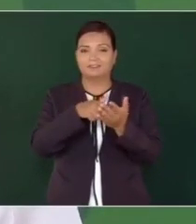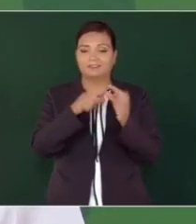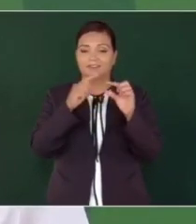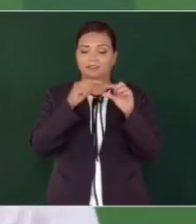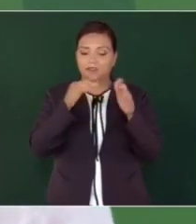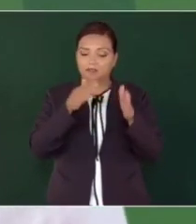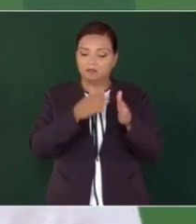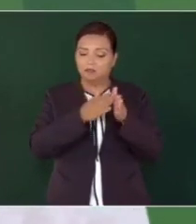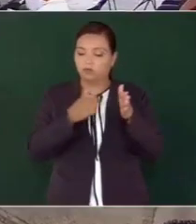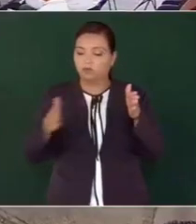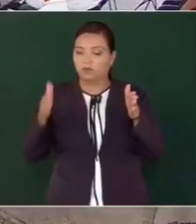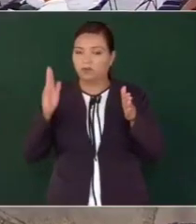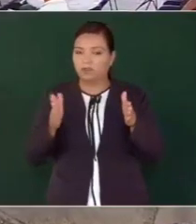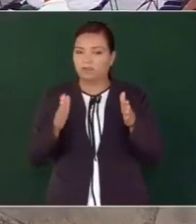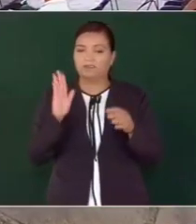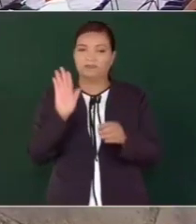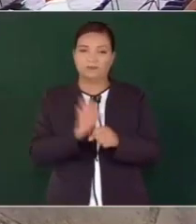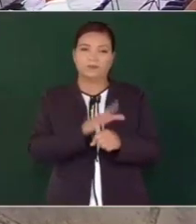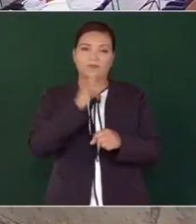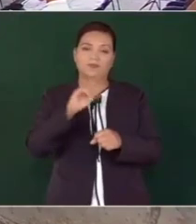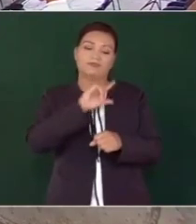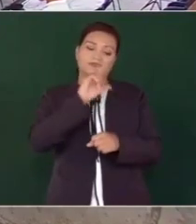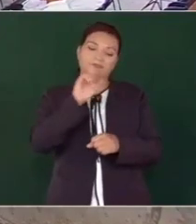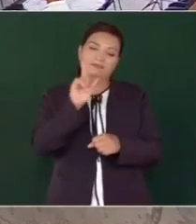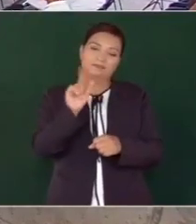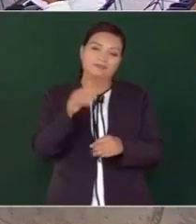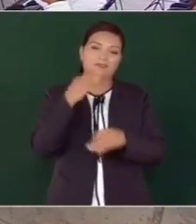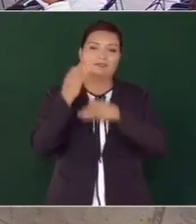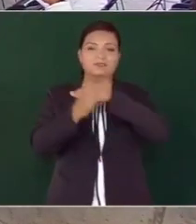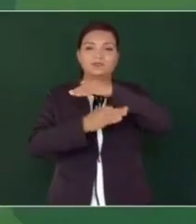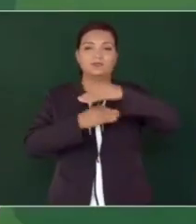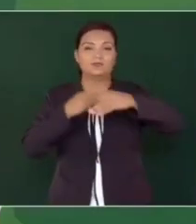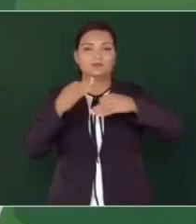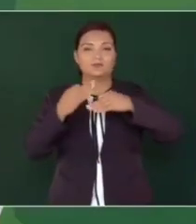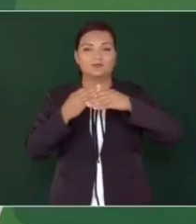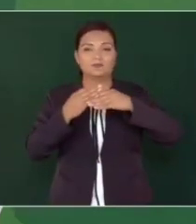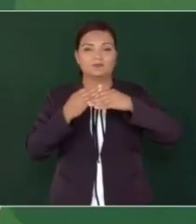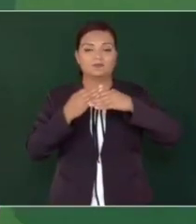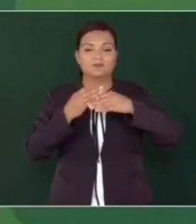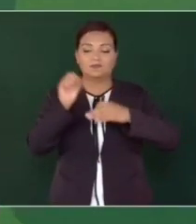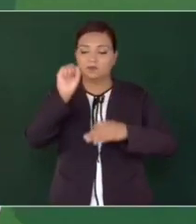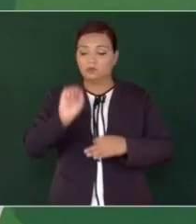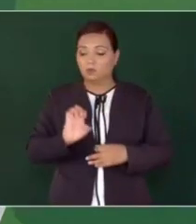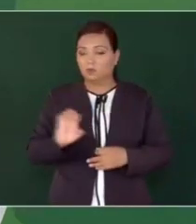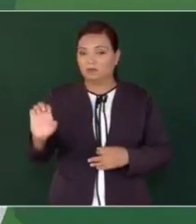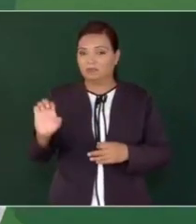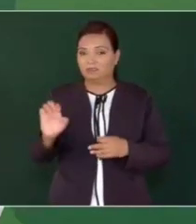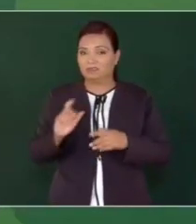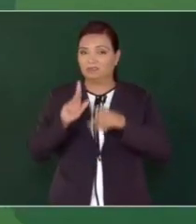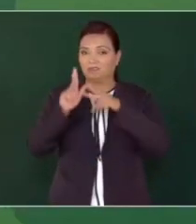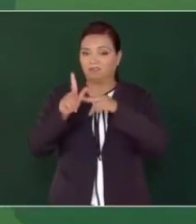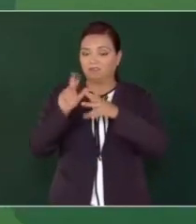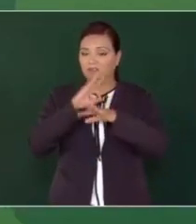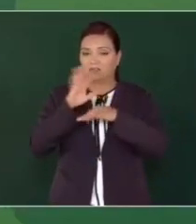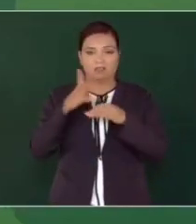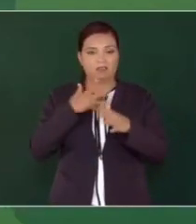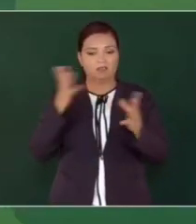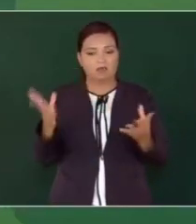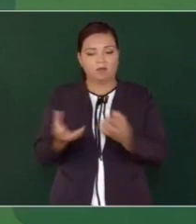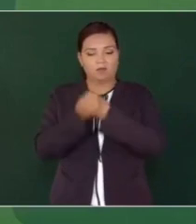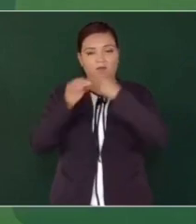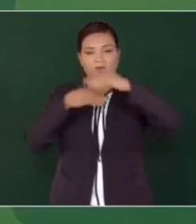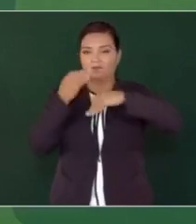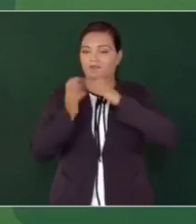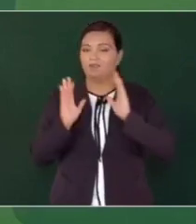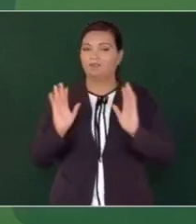tramo, porque prácticamente ya toda la vía del sureste está recuperada,